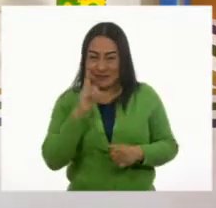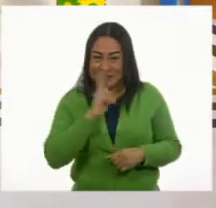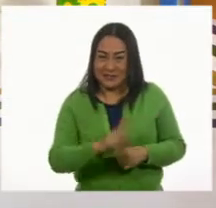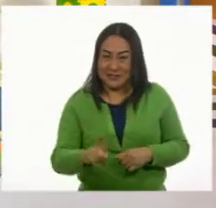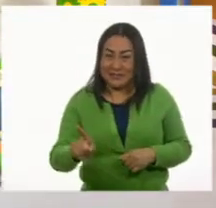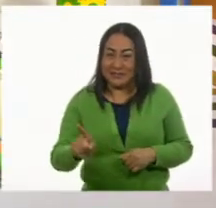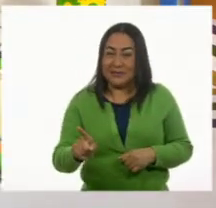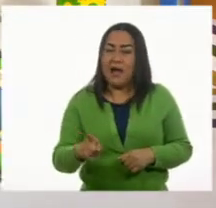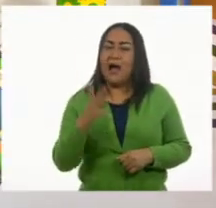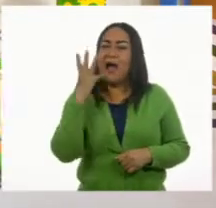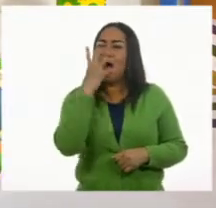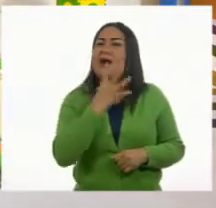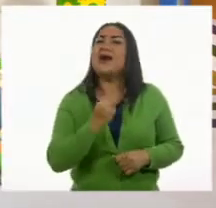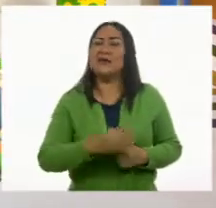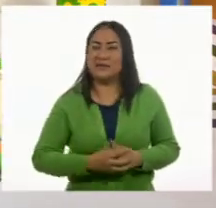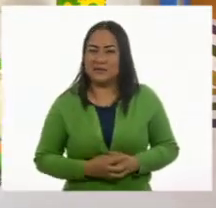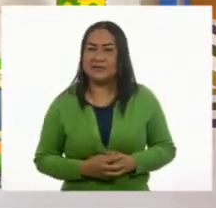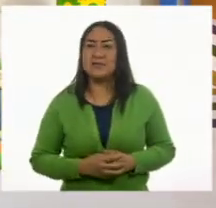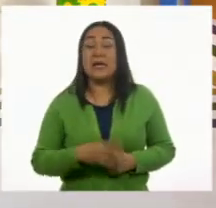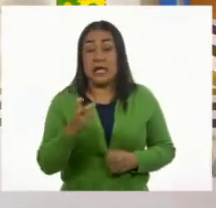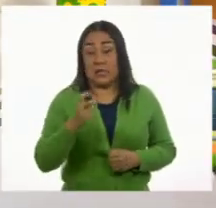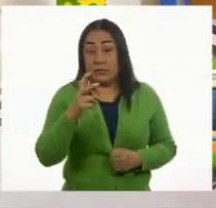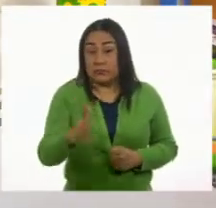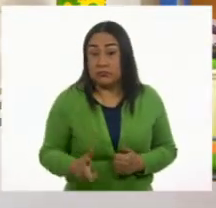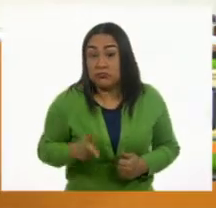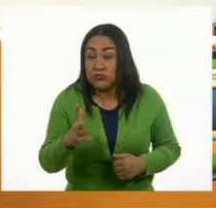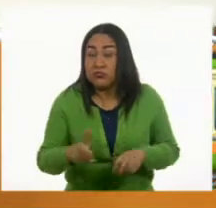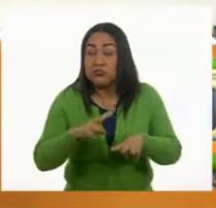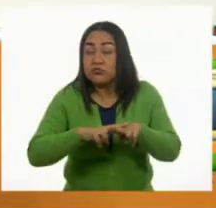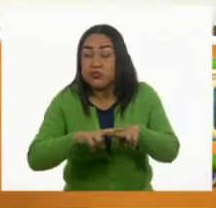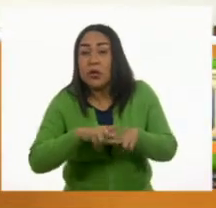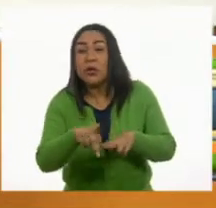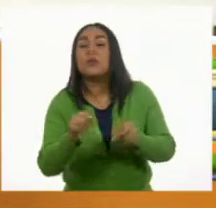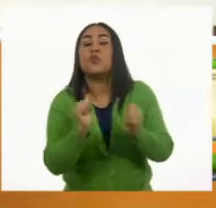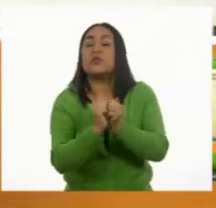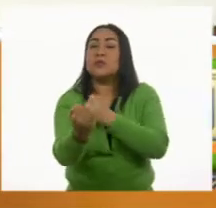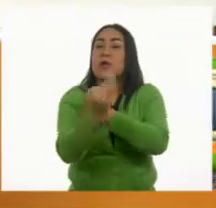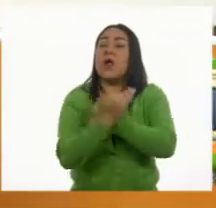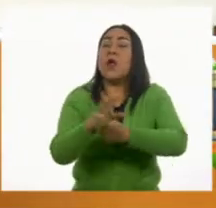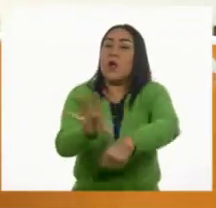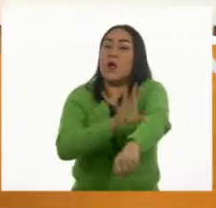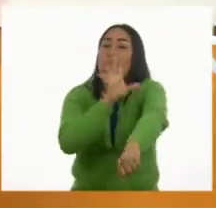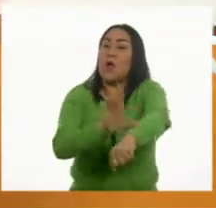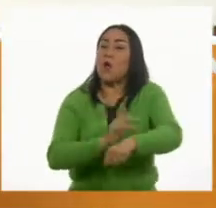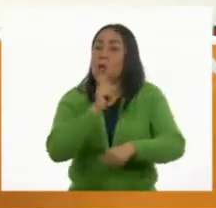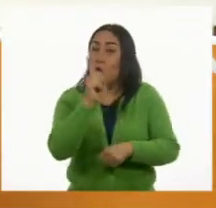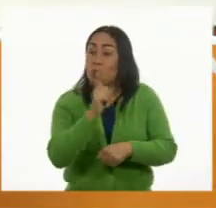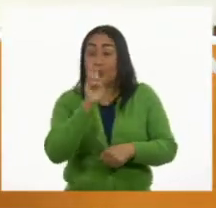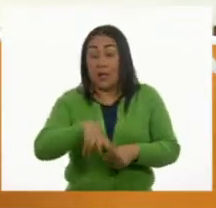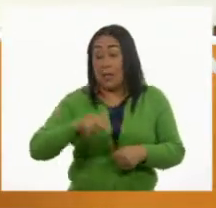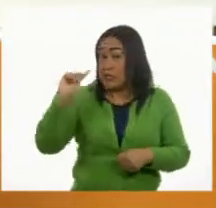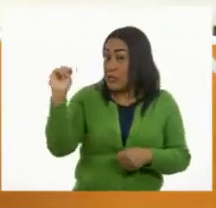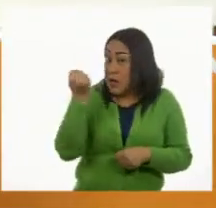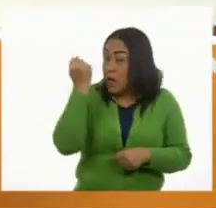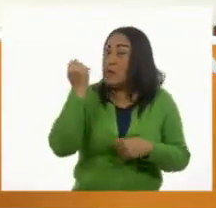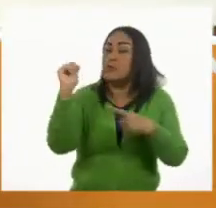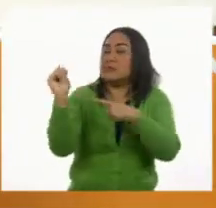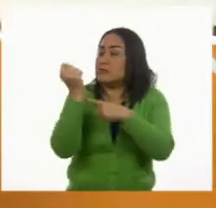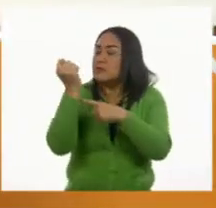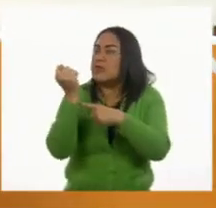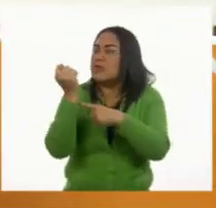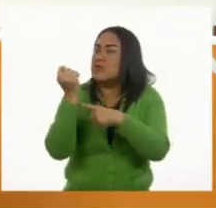Mira cómo va. Es muy bonito. Los tranvías funcionan con electricidad. La tecnología nos permite aplicar nuestros